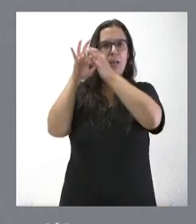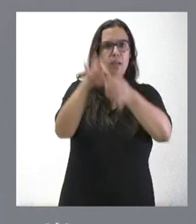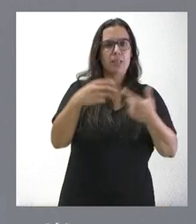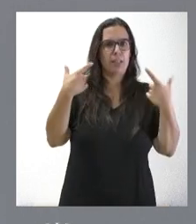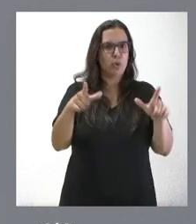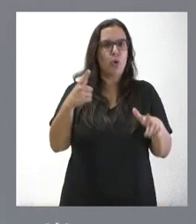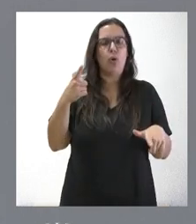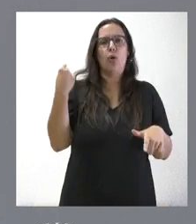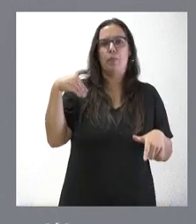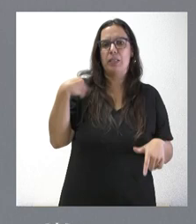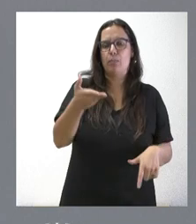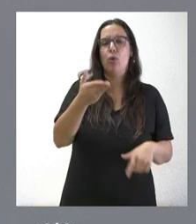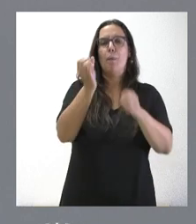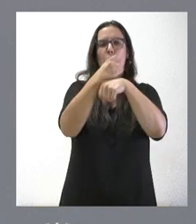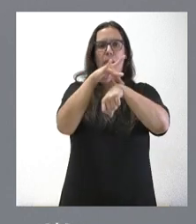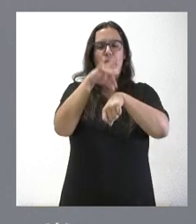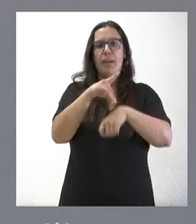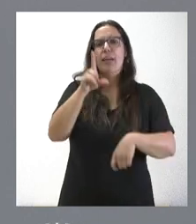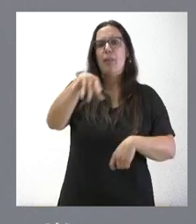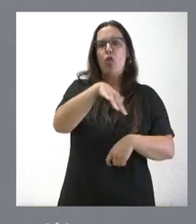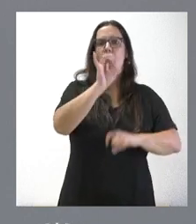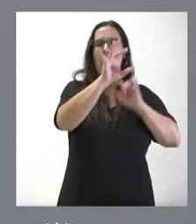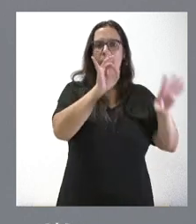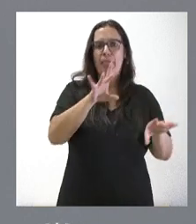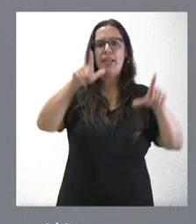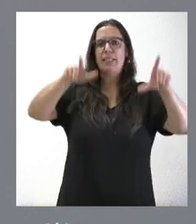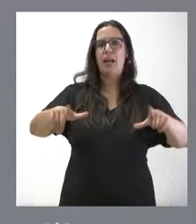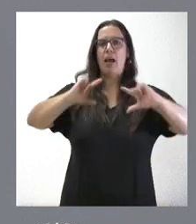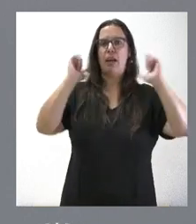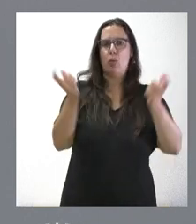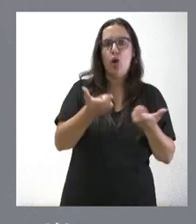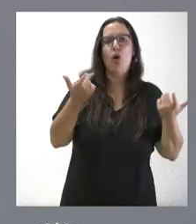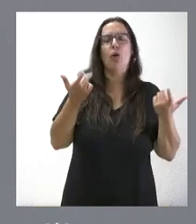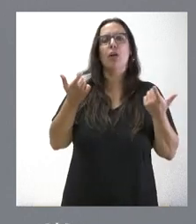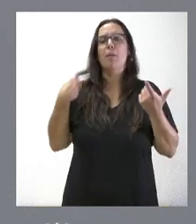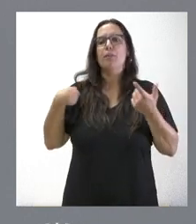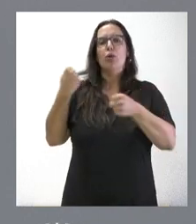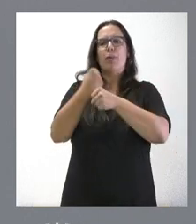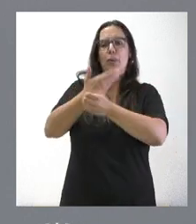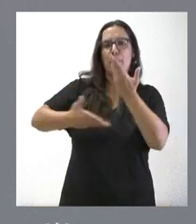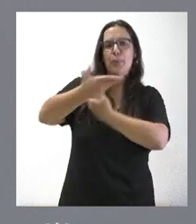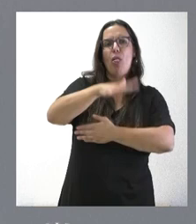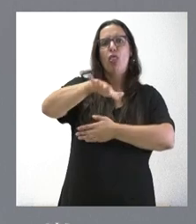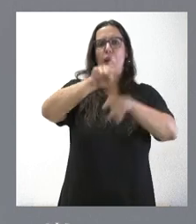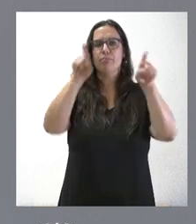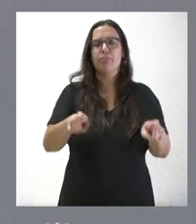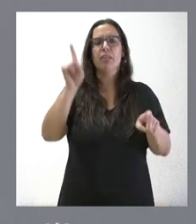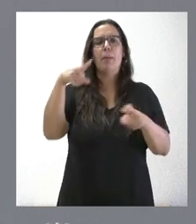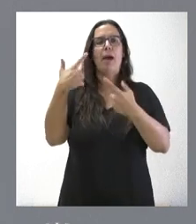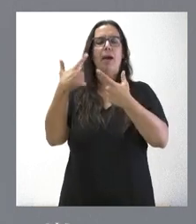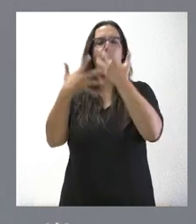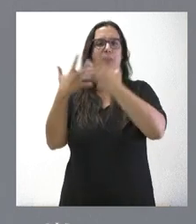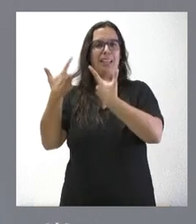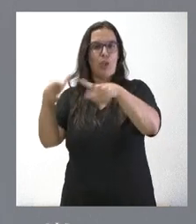biomedicina, zonas de almacén, salas de reuniones, zonas de coworking y descanso y área administrativa. A